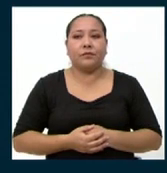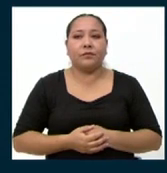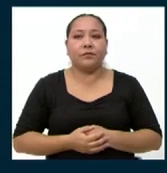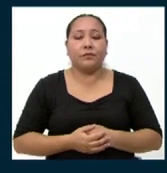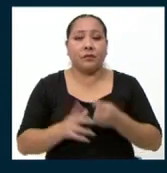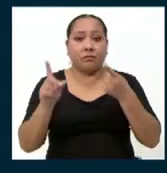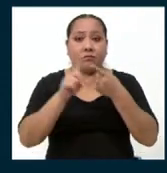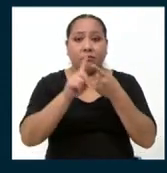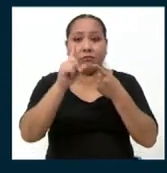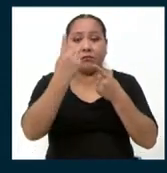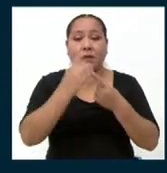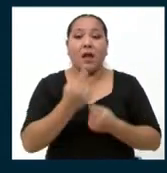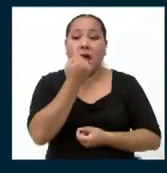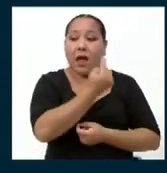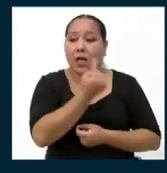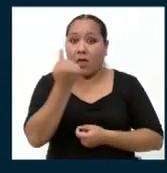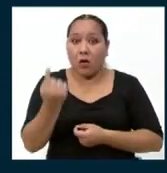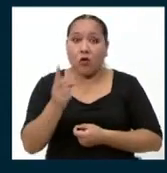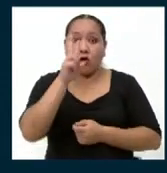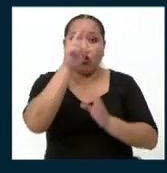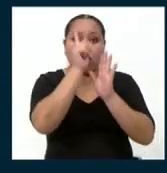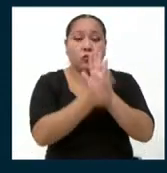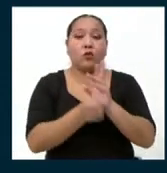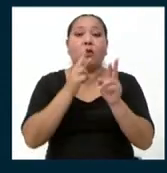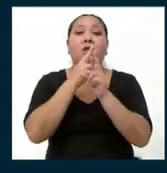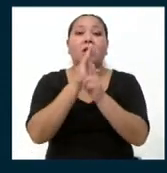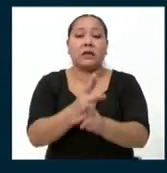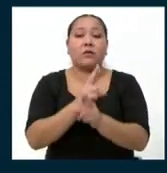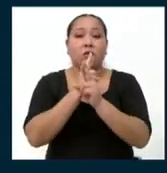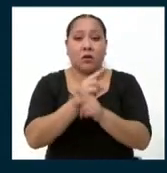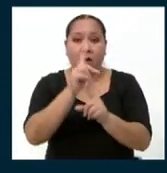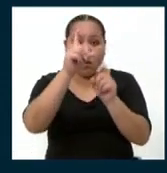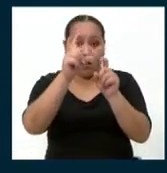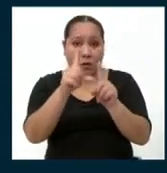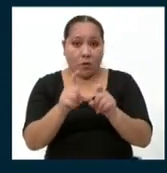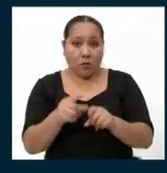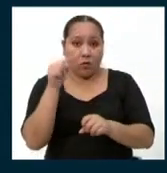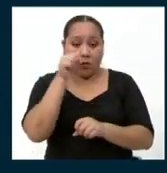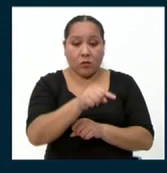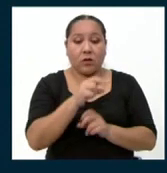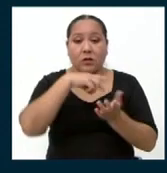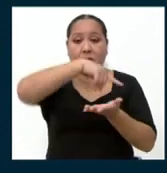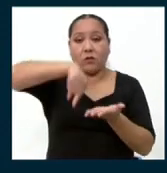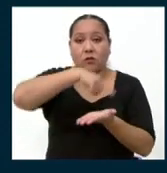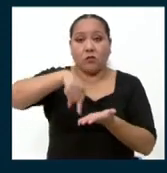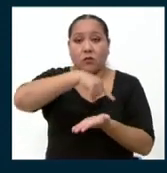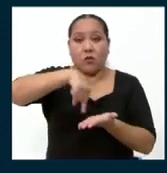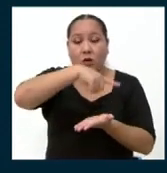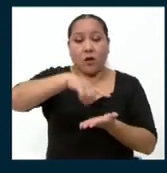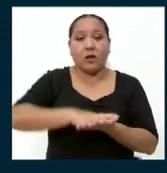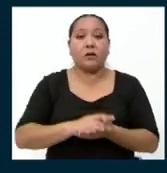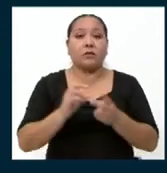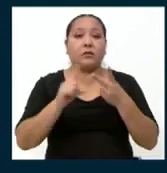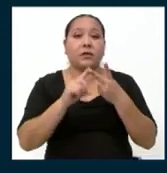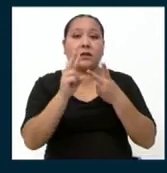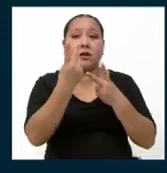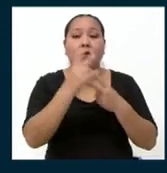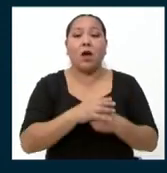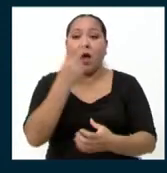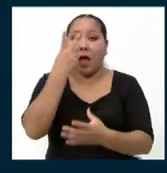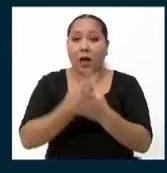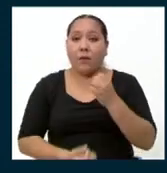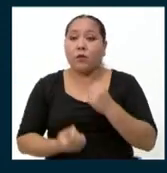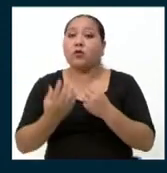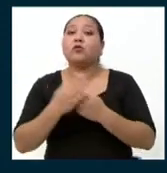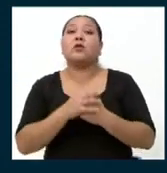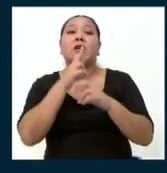La primera, cada candidato tiene dos minutos para responder a las preguntas de la ruleta. Segunda, ambos candidatos tendrán